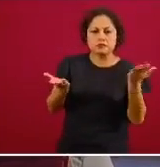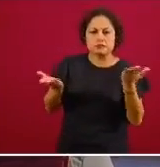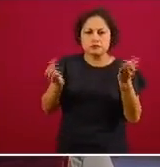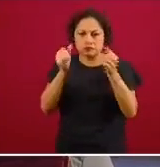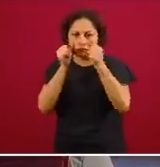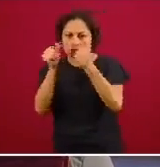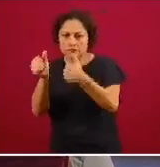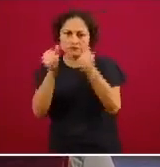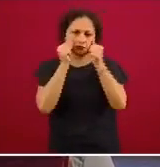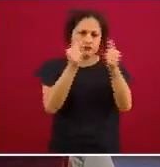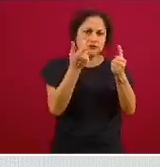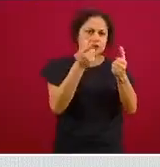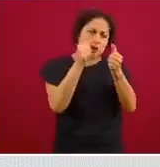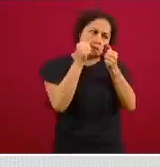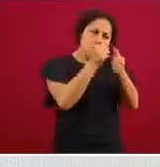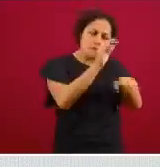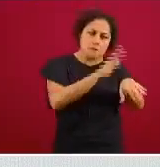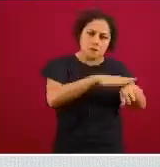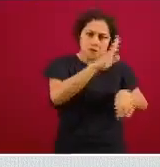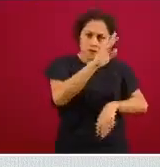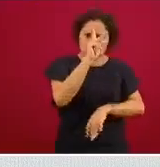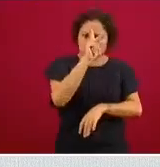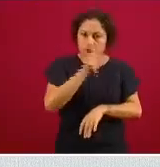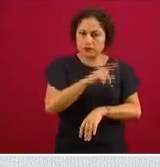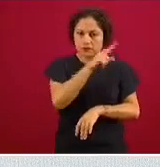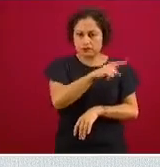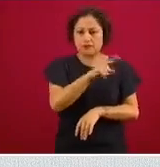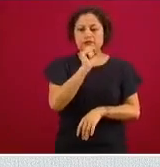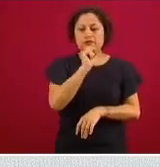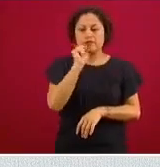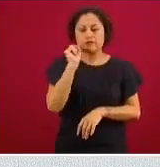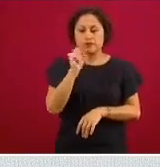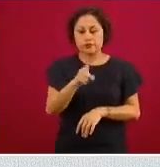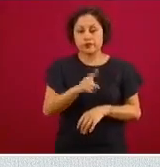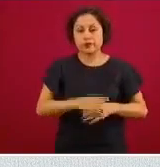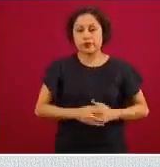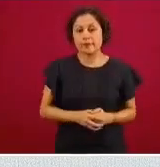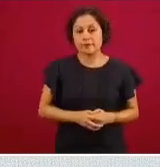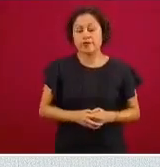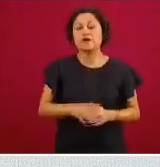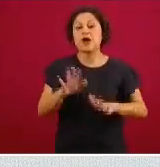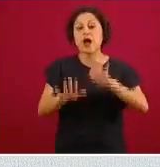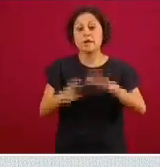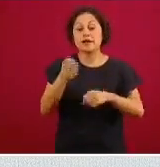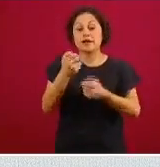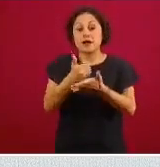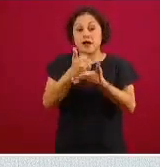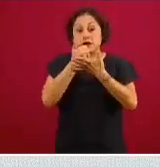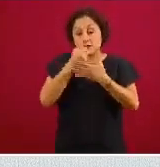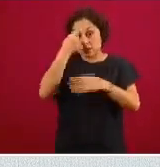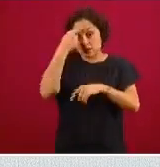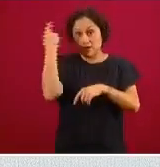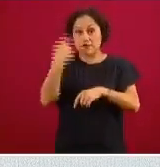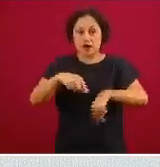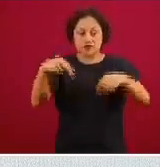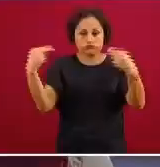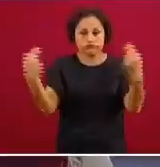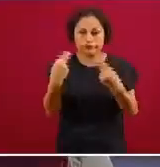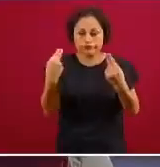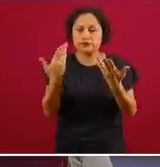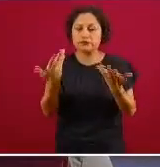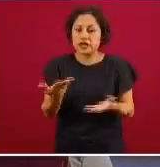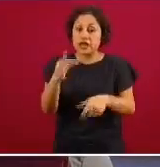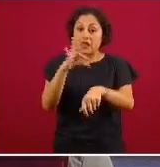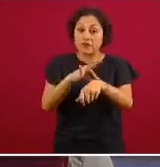aspectos que pueden llevar a un retraso en la atención médica y ojo que ese retraso